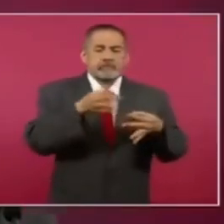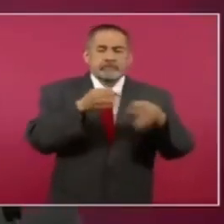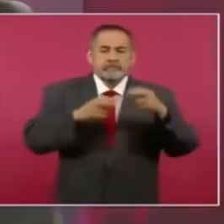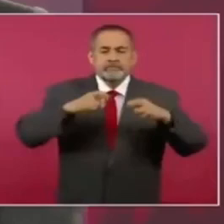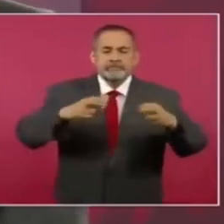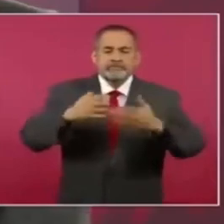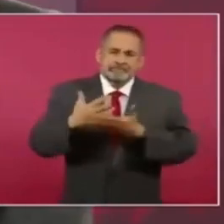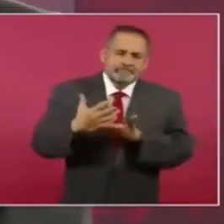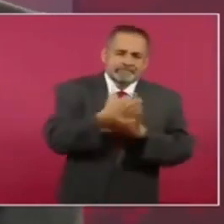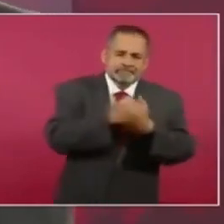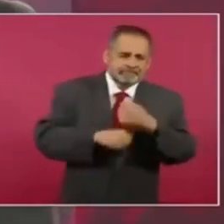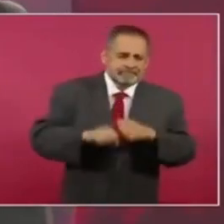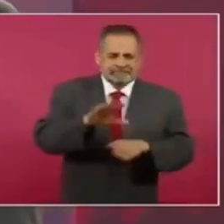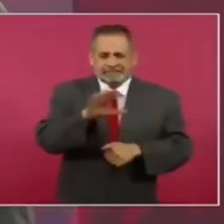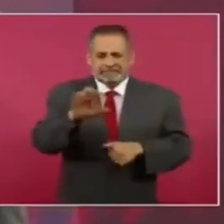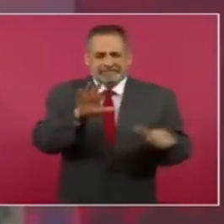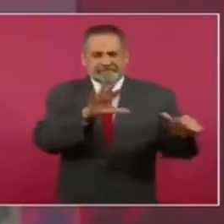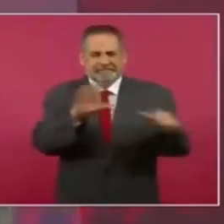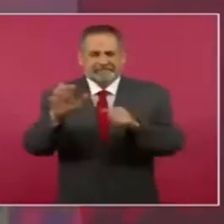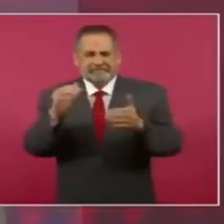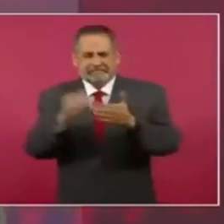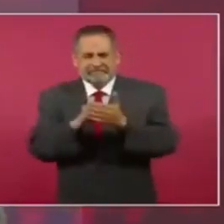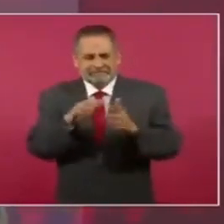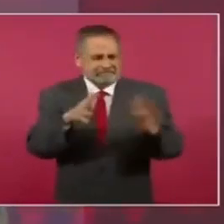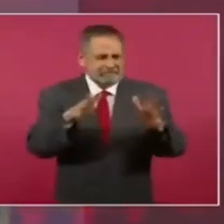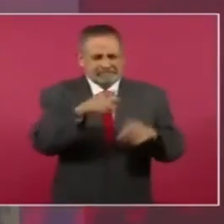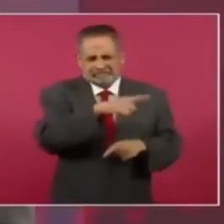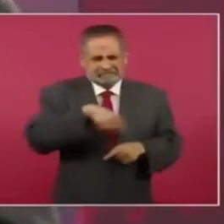500, 600 mil pesos en general